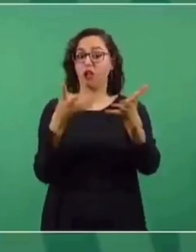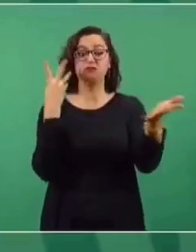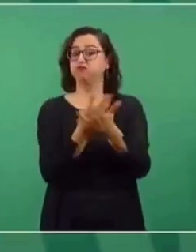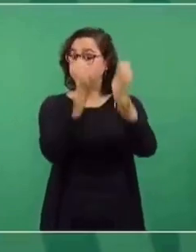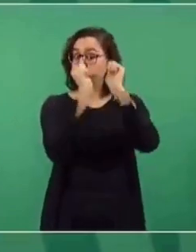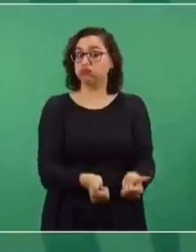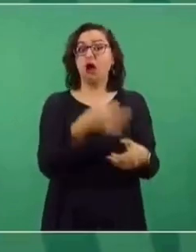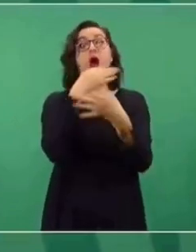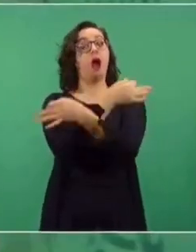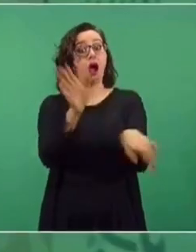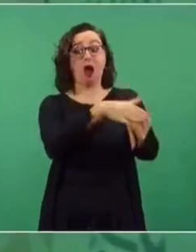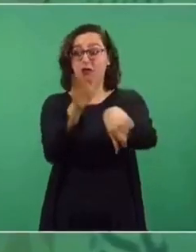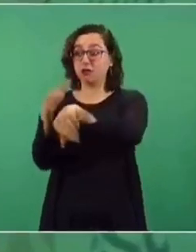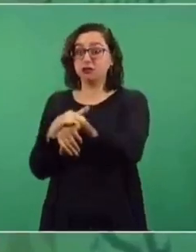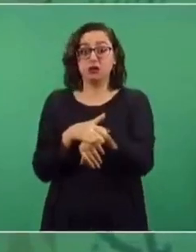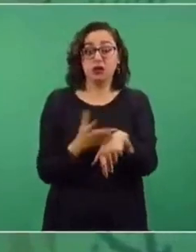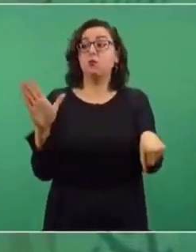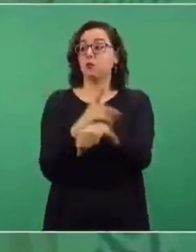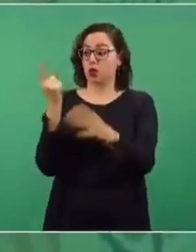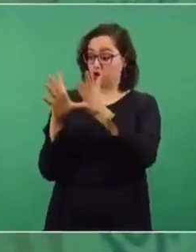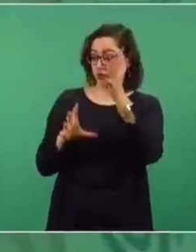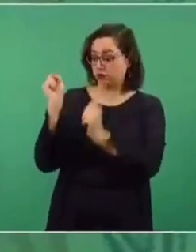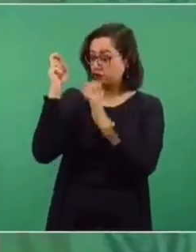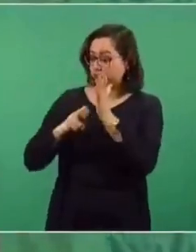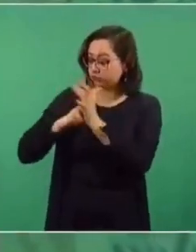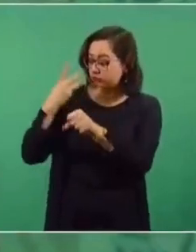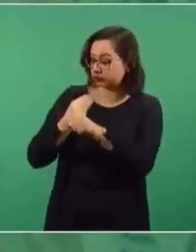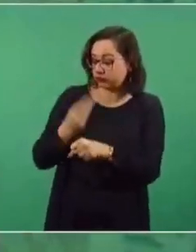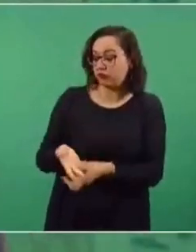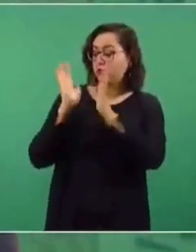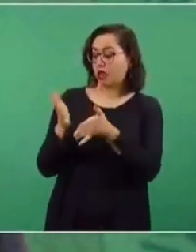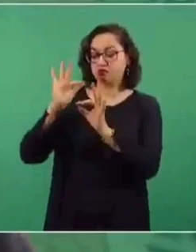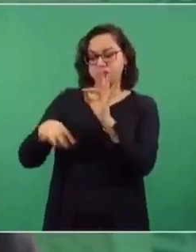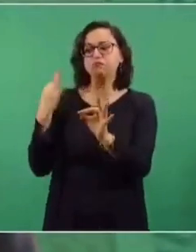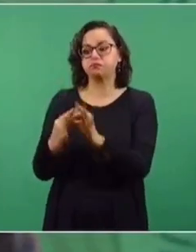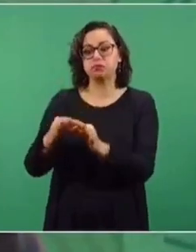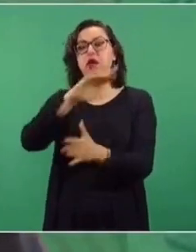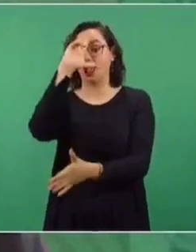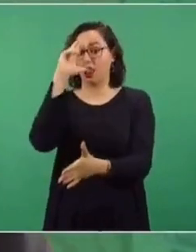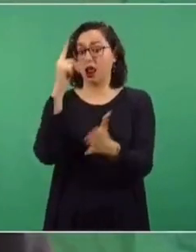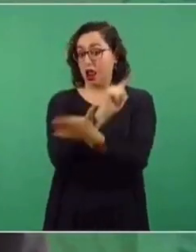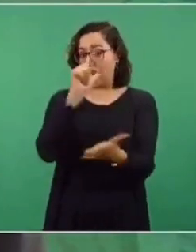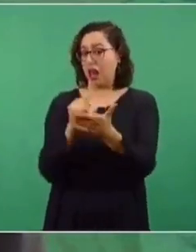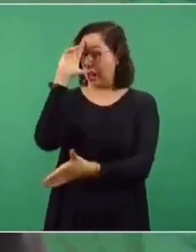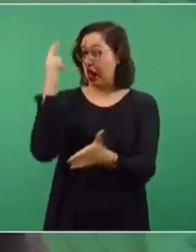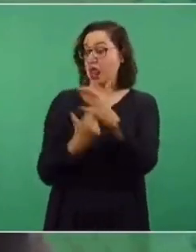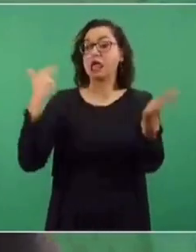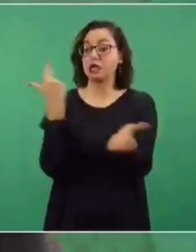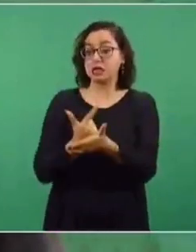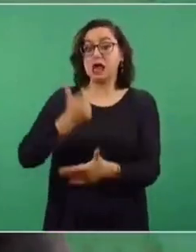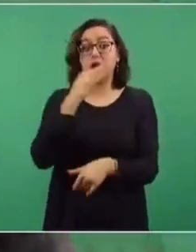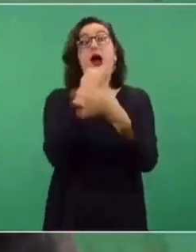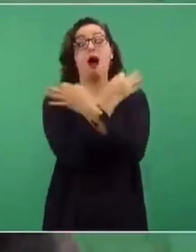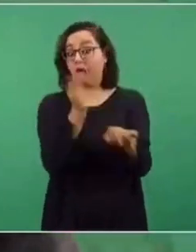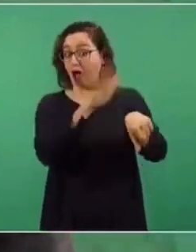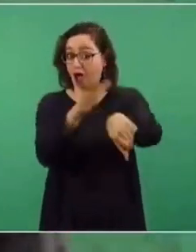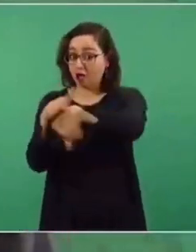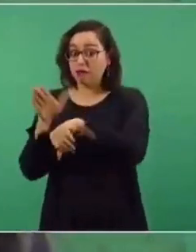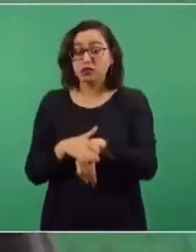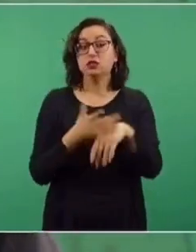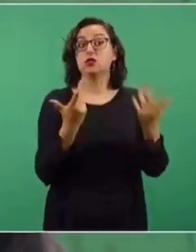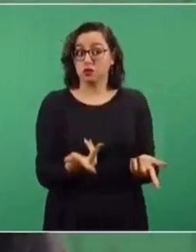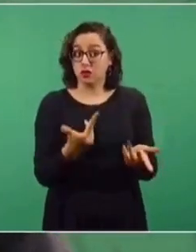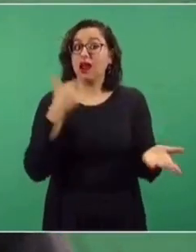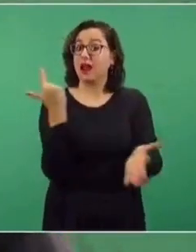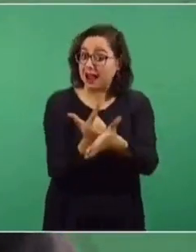que lo sepan los de arriba y que lo sepan los operadores, porque a lo mejor los llamados mapaches